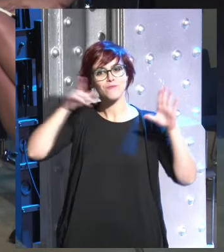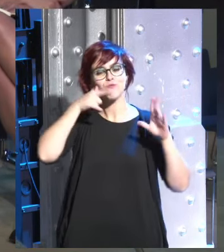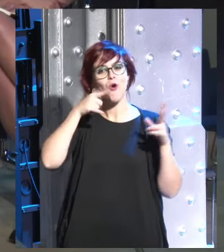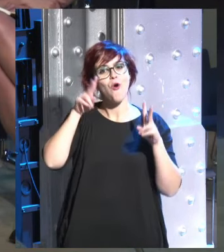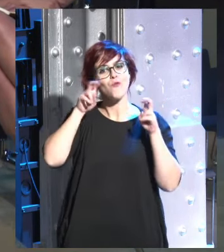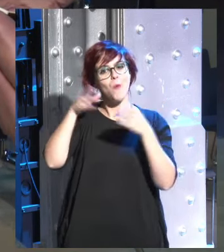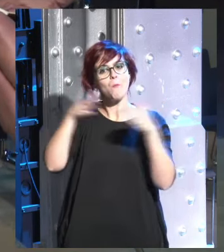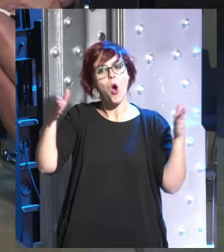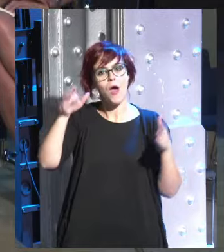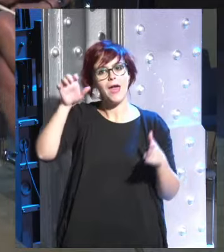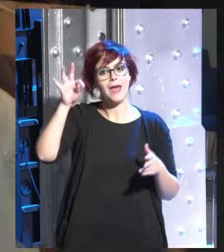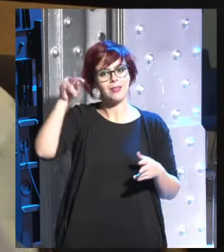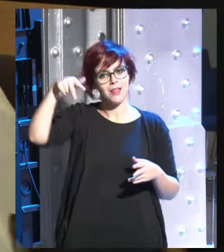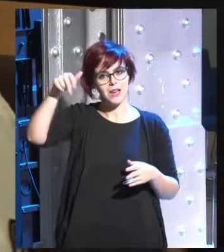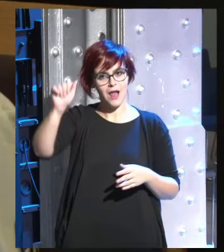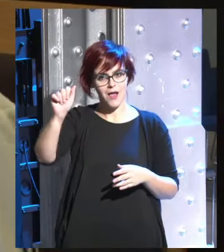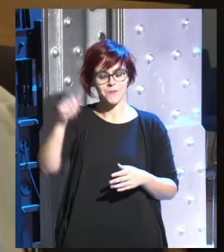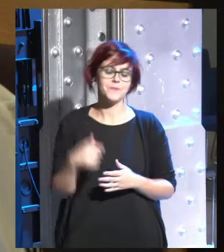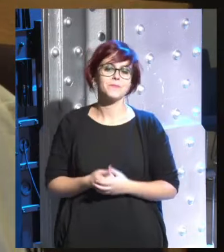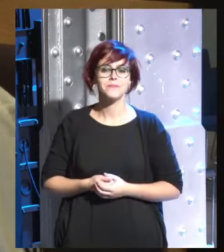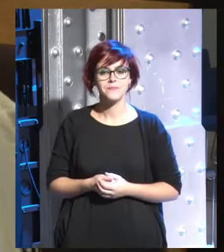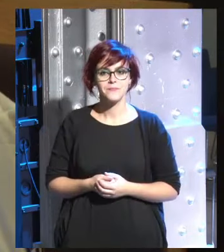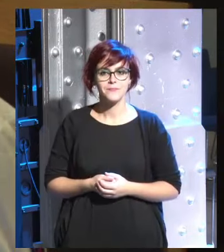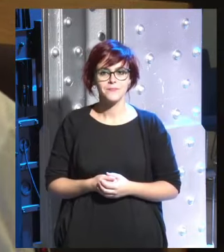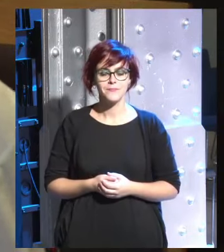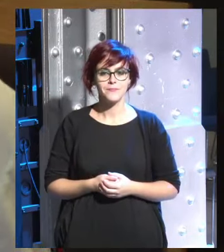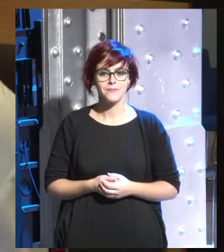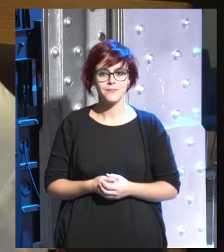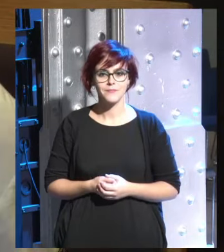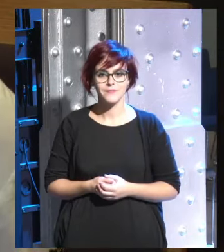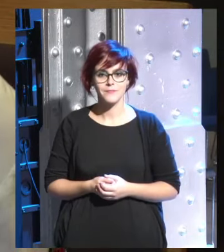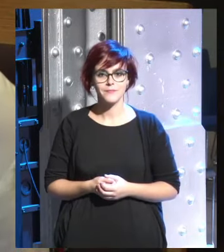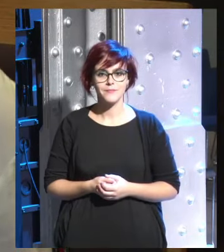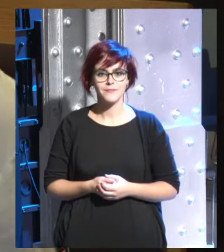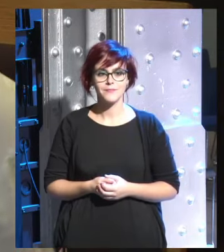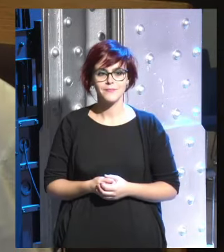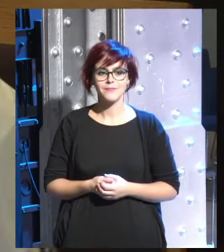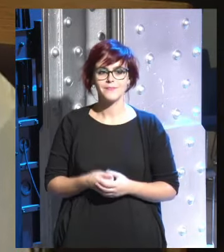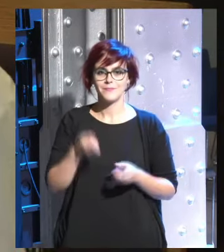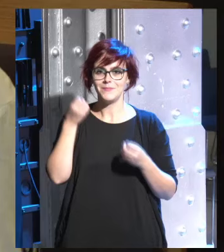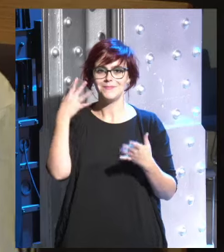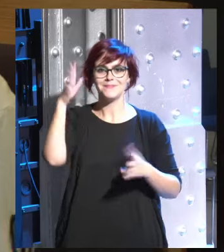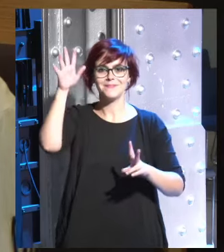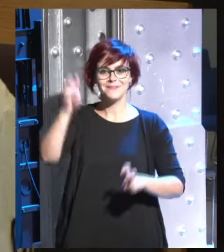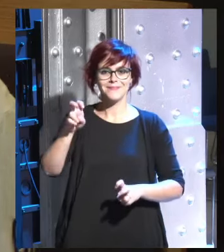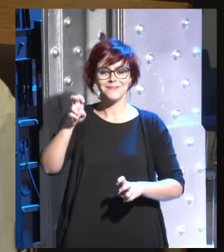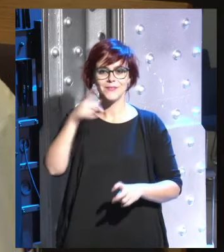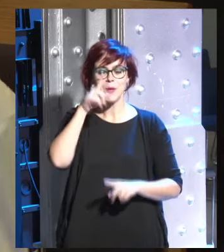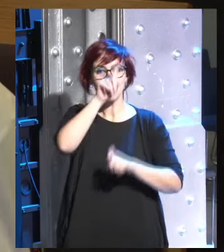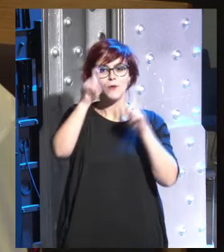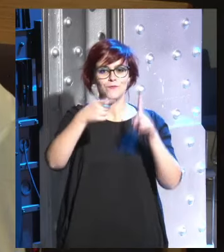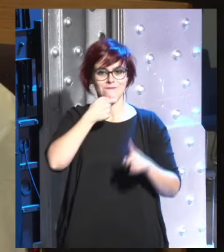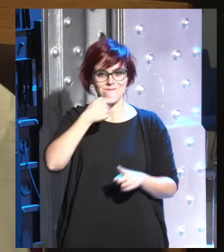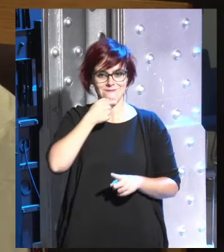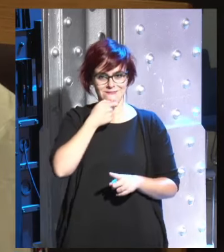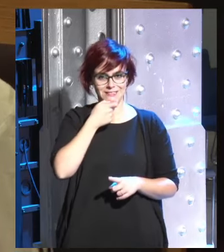por favor adelante voy a preguntar formular mi pregunta